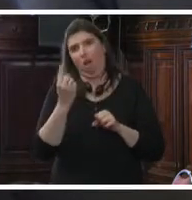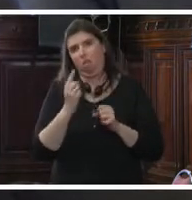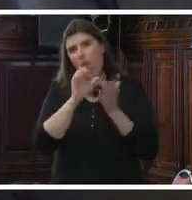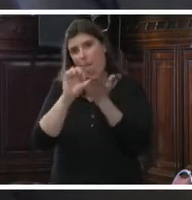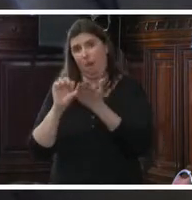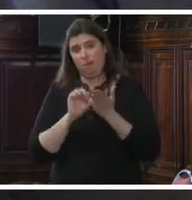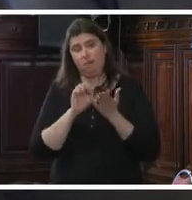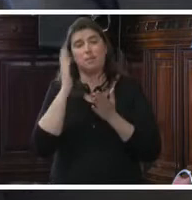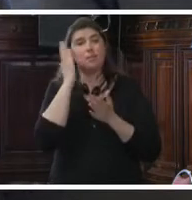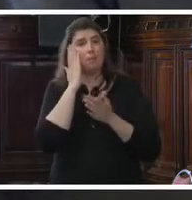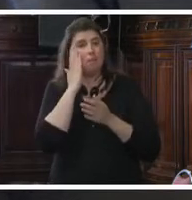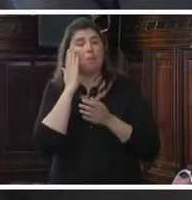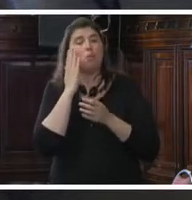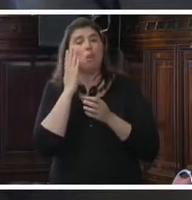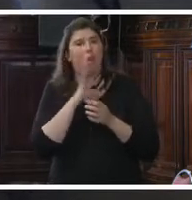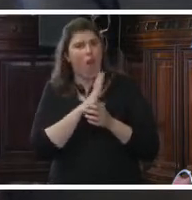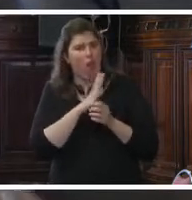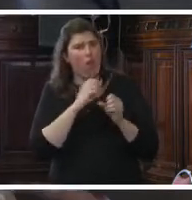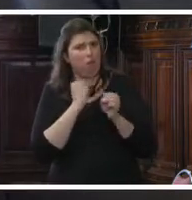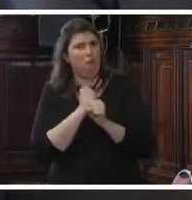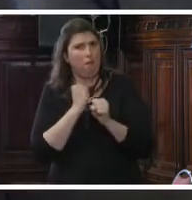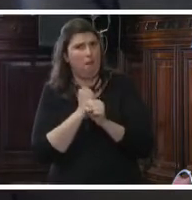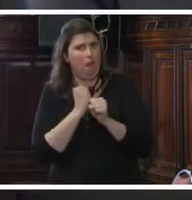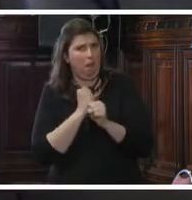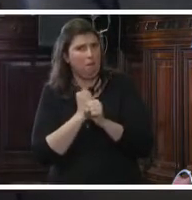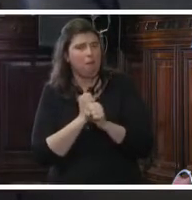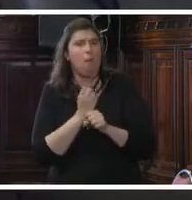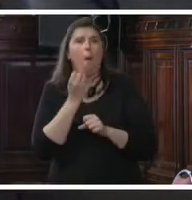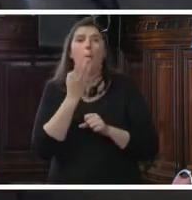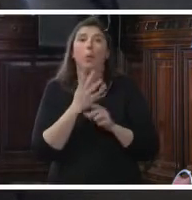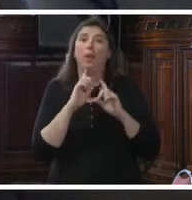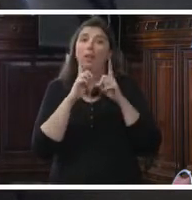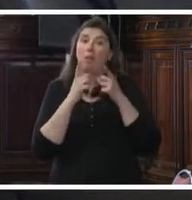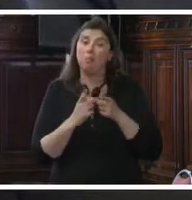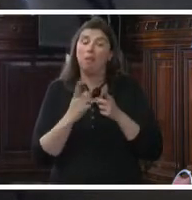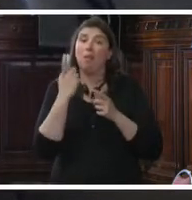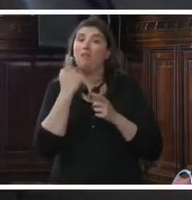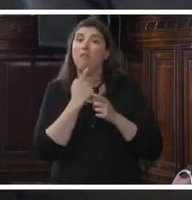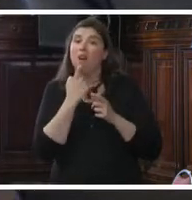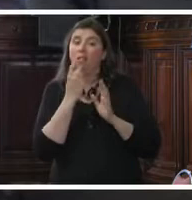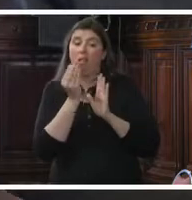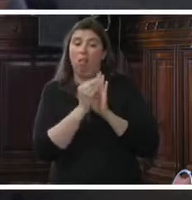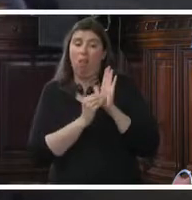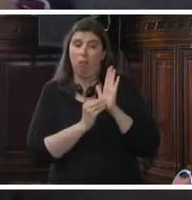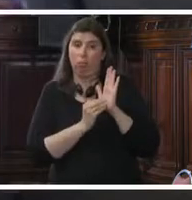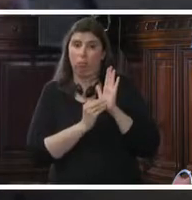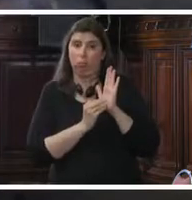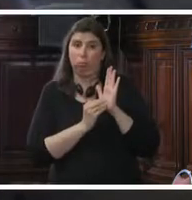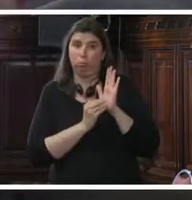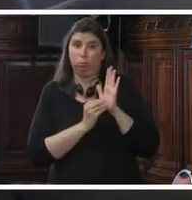porque también la falta de registro puede